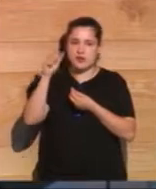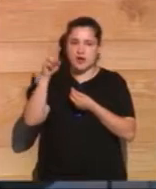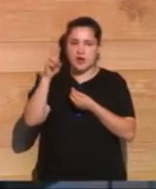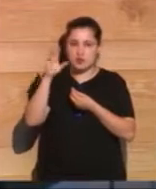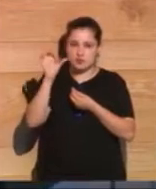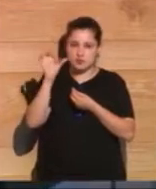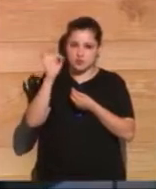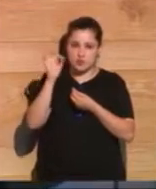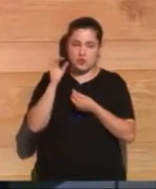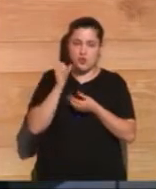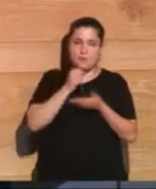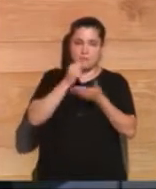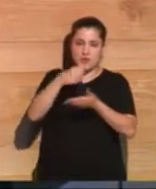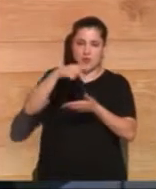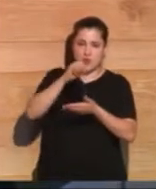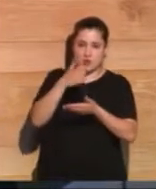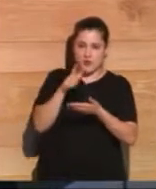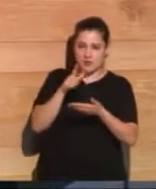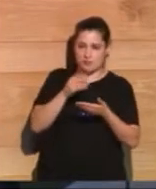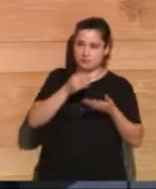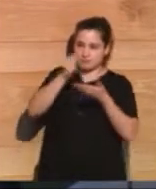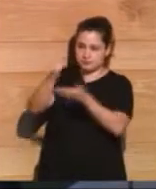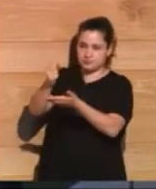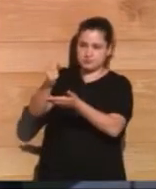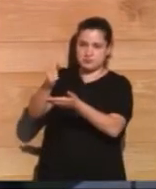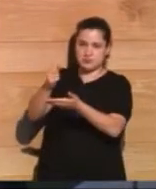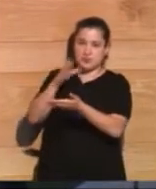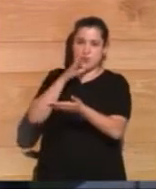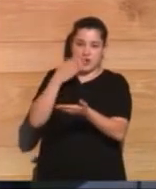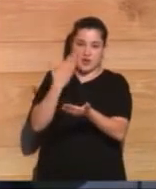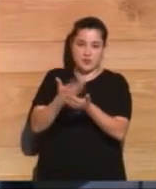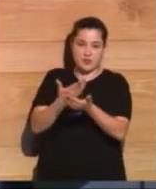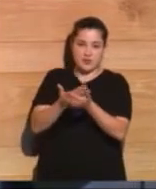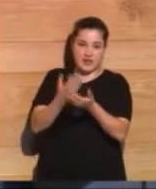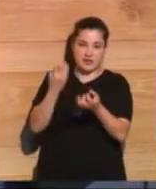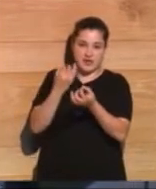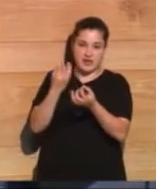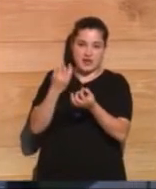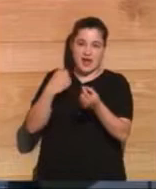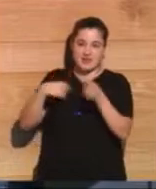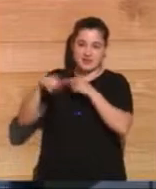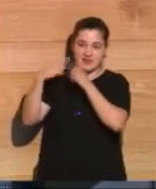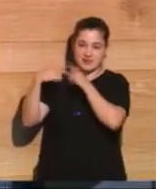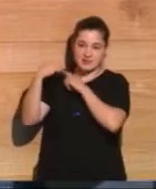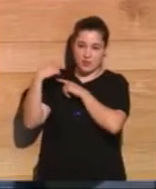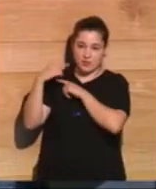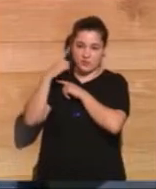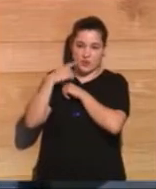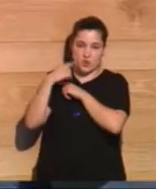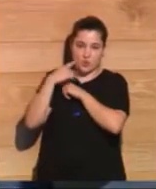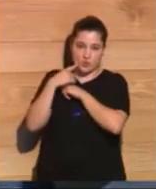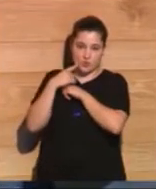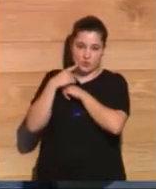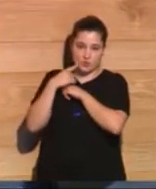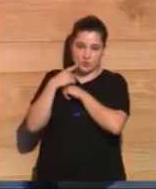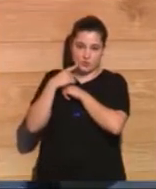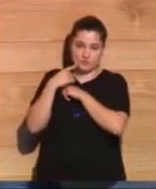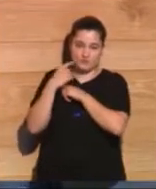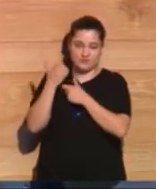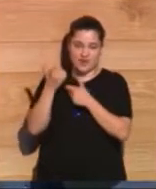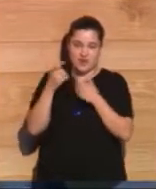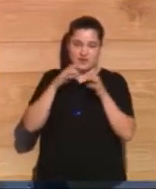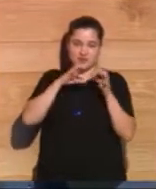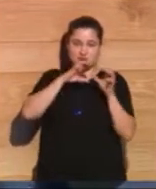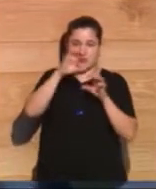por Governing the Commons, ¿no? Porque era como demostrar, ¿no? Que la tradición de lo común, que está en las